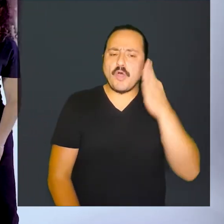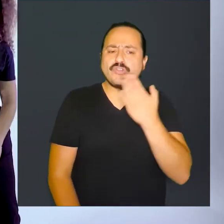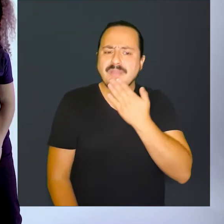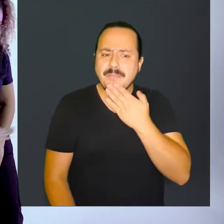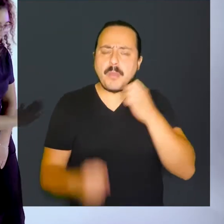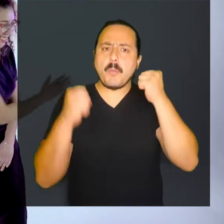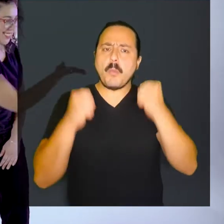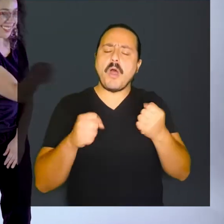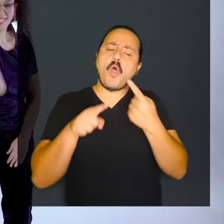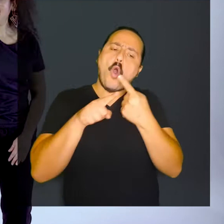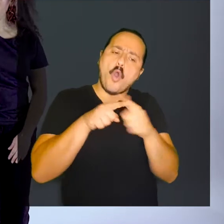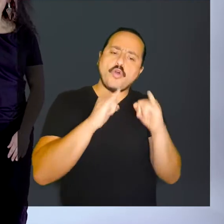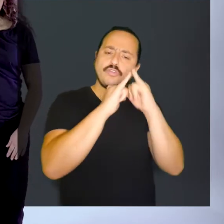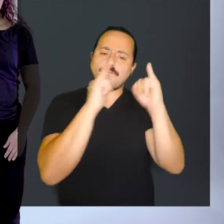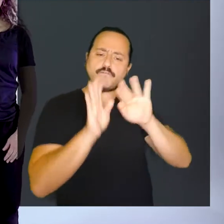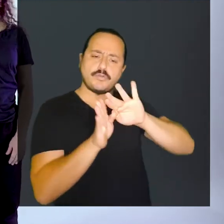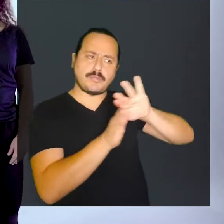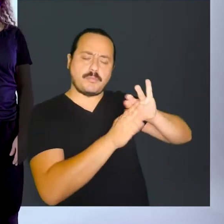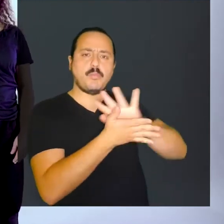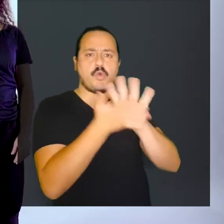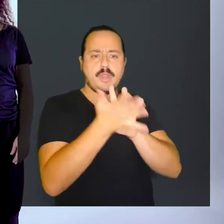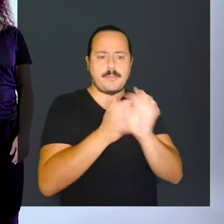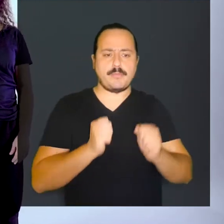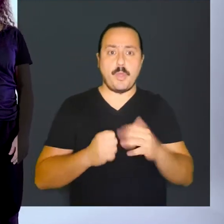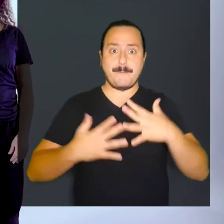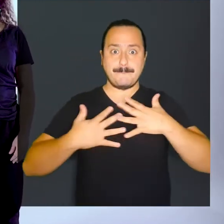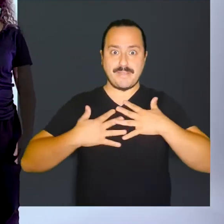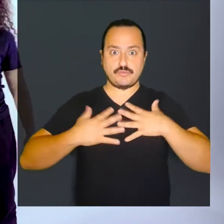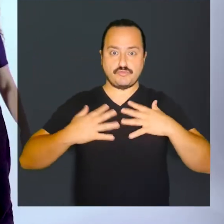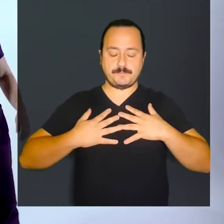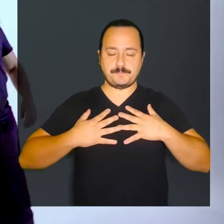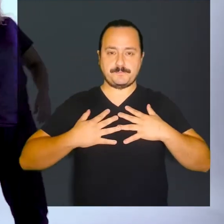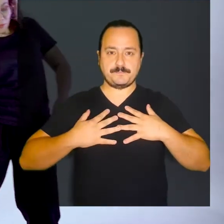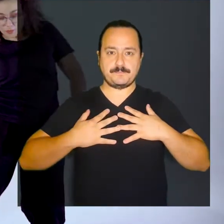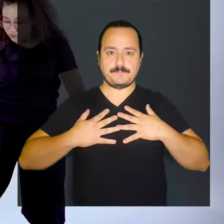Pero podría ser cualquier otro Pecho